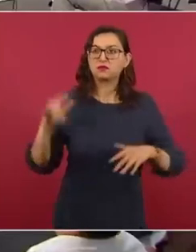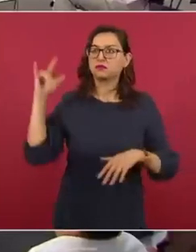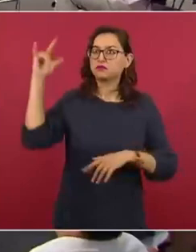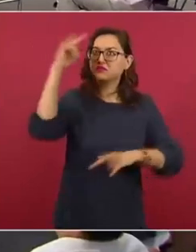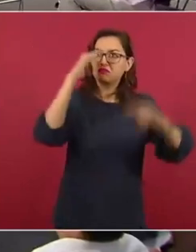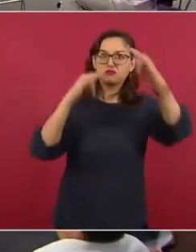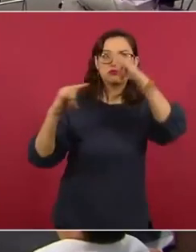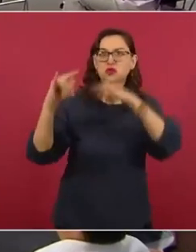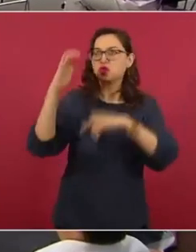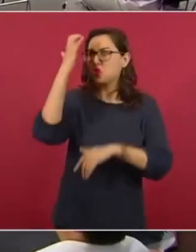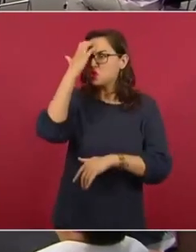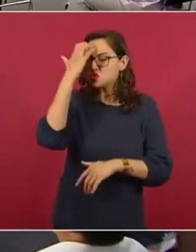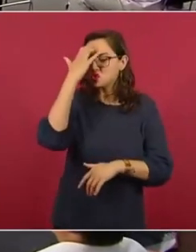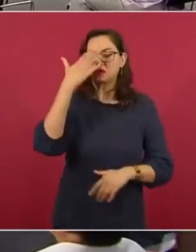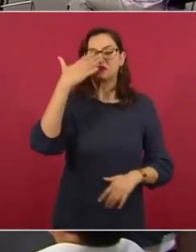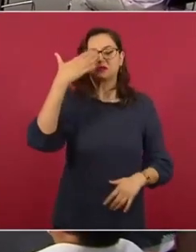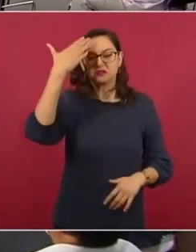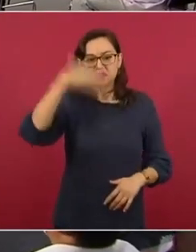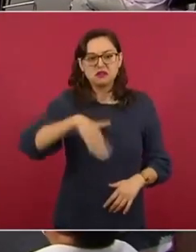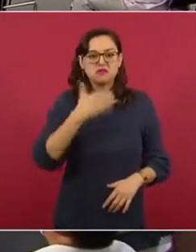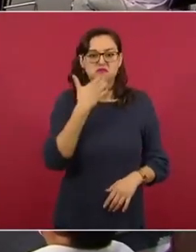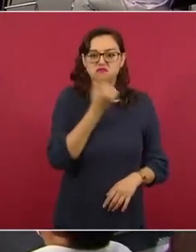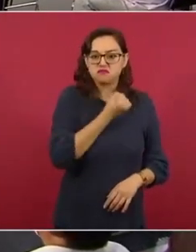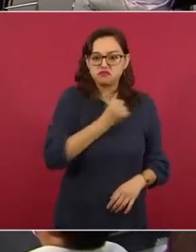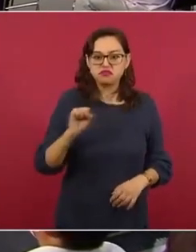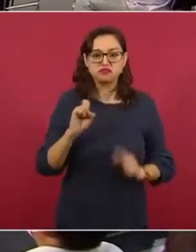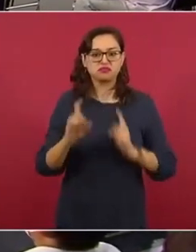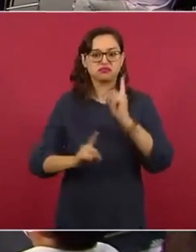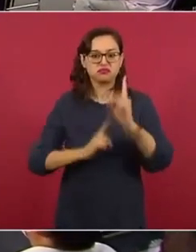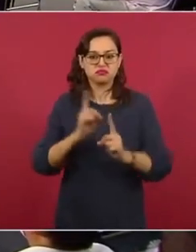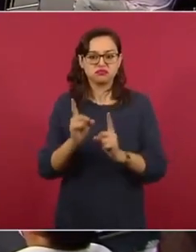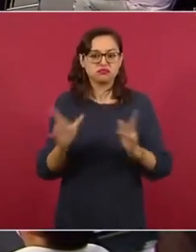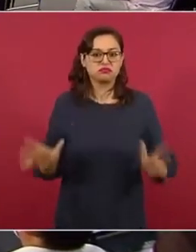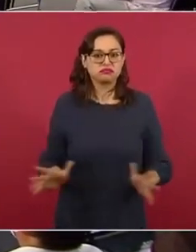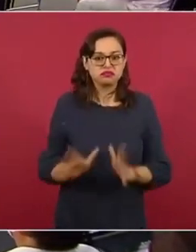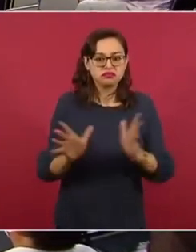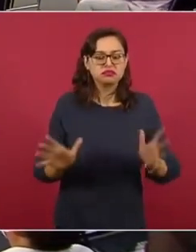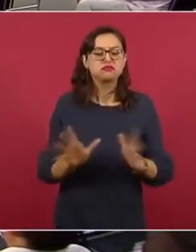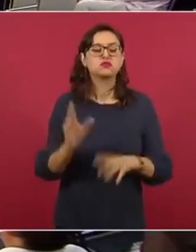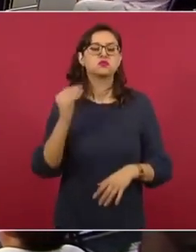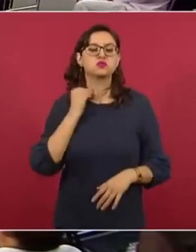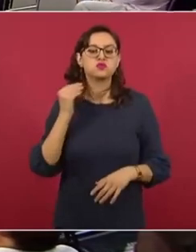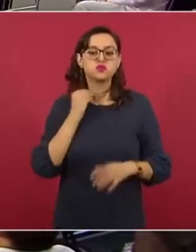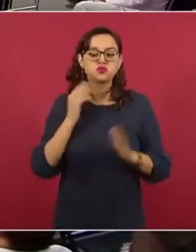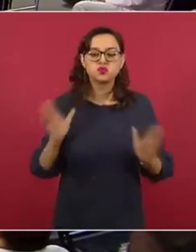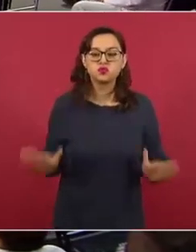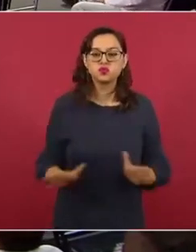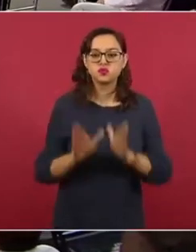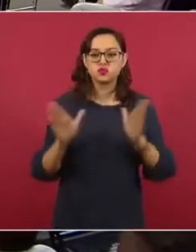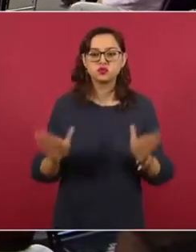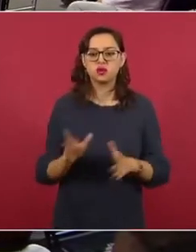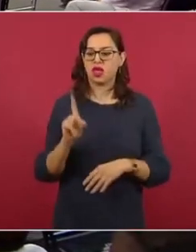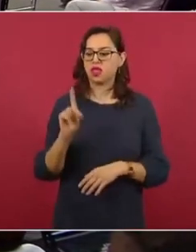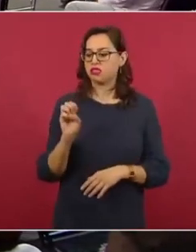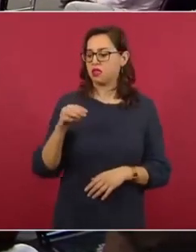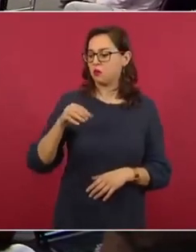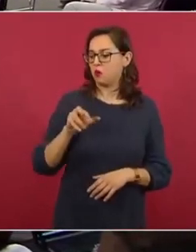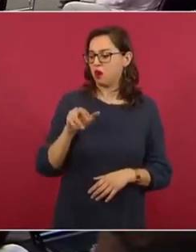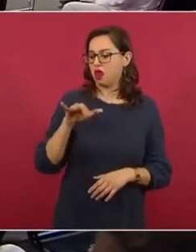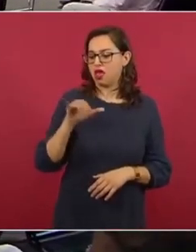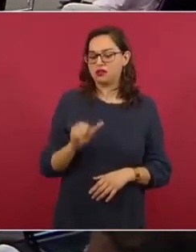y energía, promotores del deporte y el derecho, próceres de la democracia,